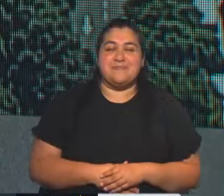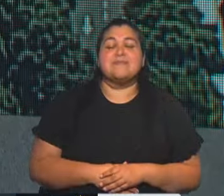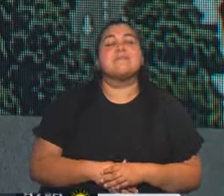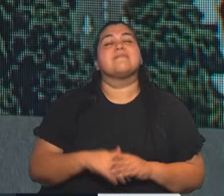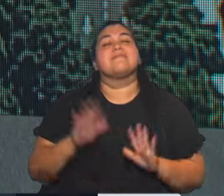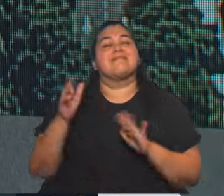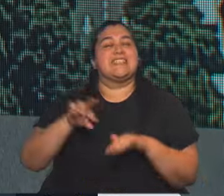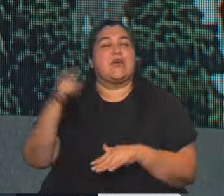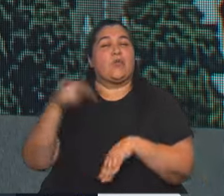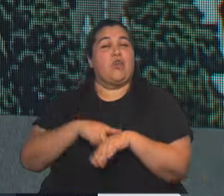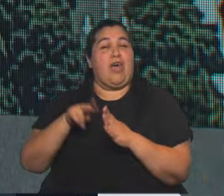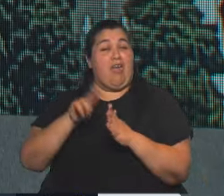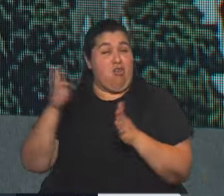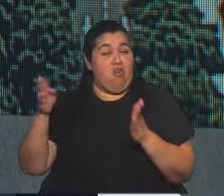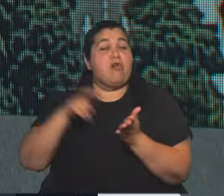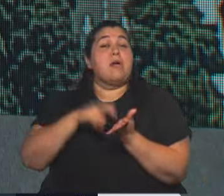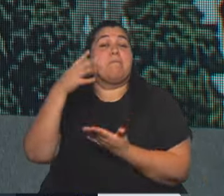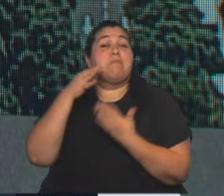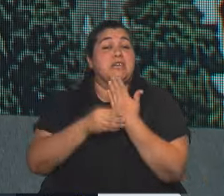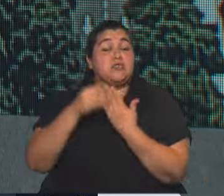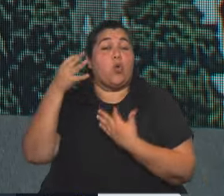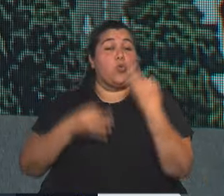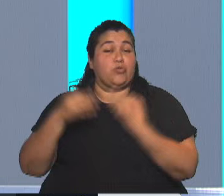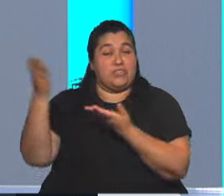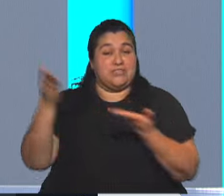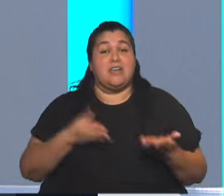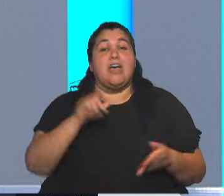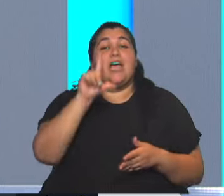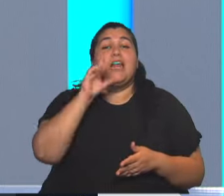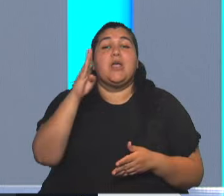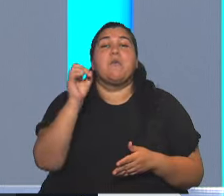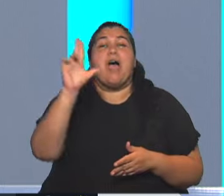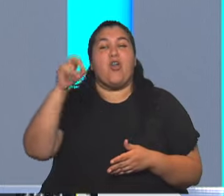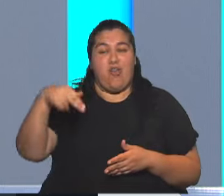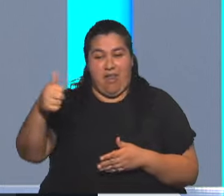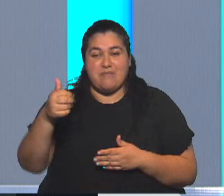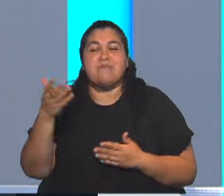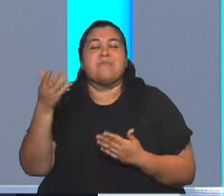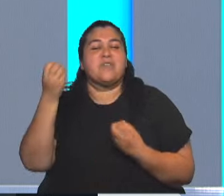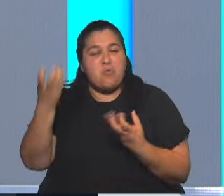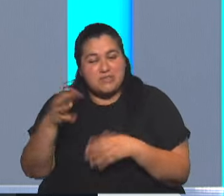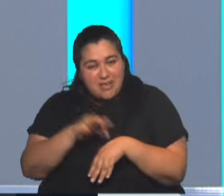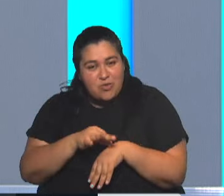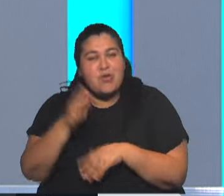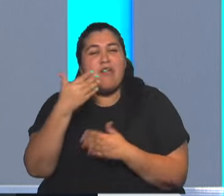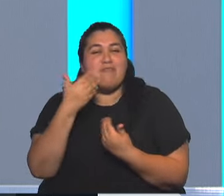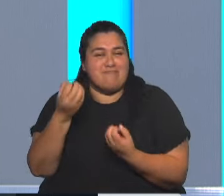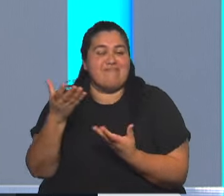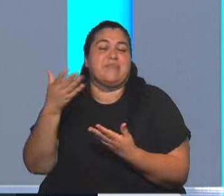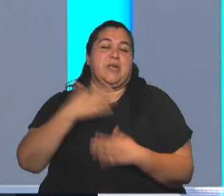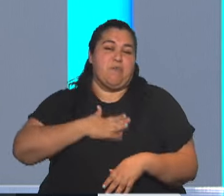Saludamos en esta segunda edición de Noticias al Ministro de Justicia de la Nación, el doctor Mariano Cuño Libarona. ¿Cómo lo va doctor? Gracias por venir. Muy